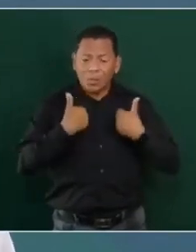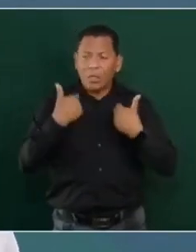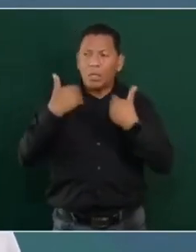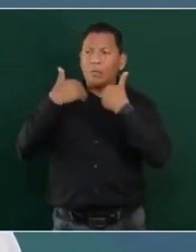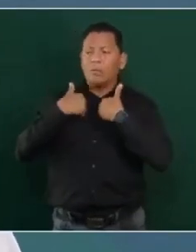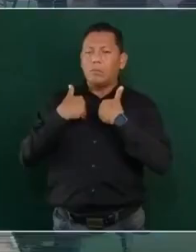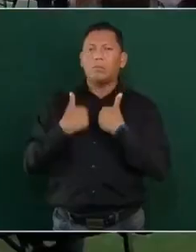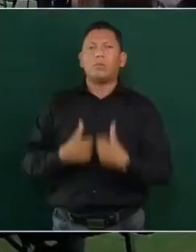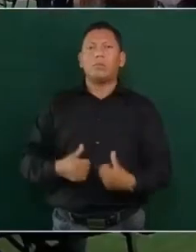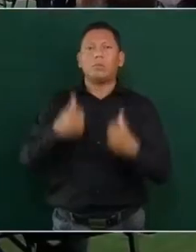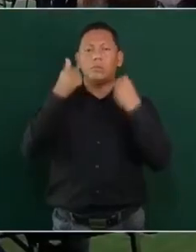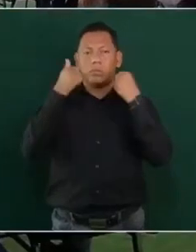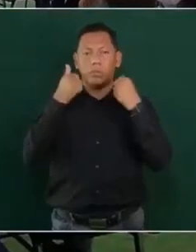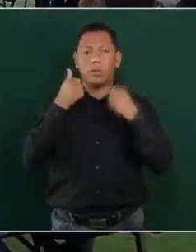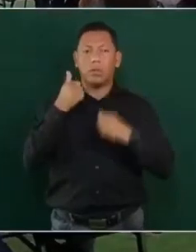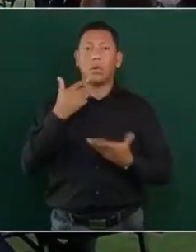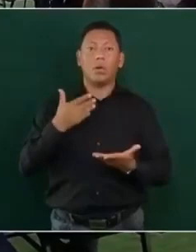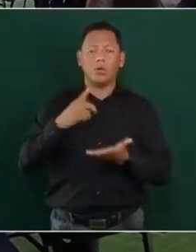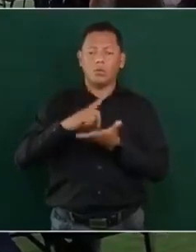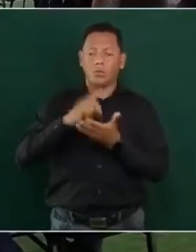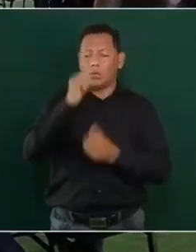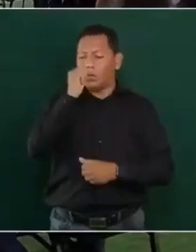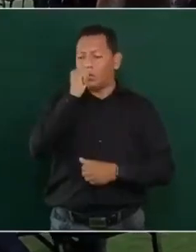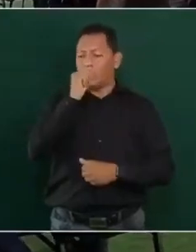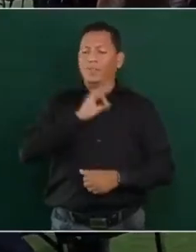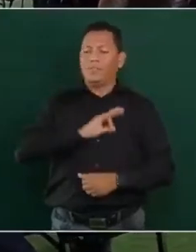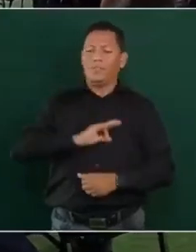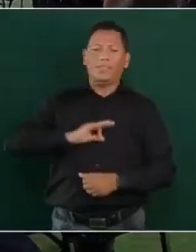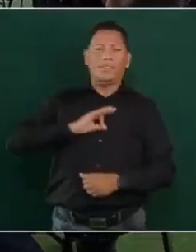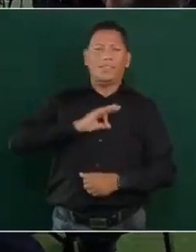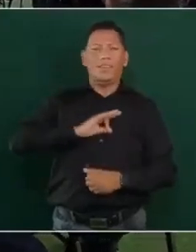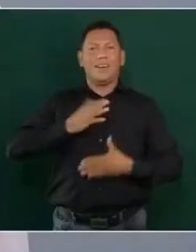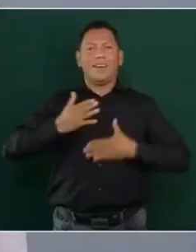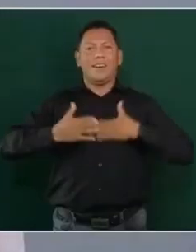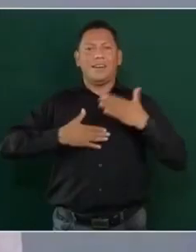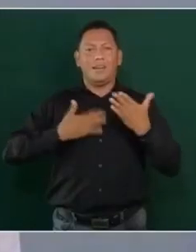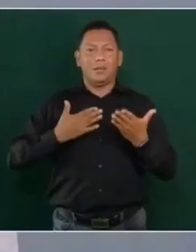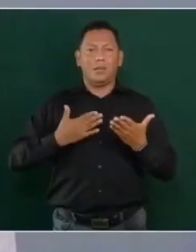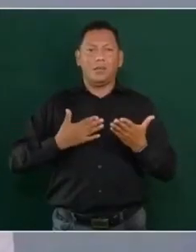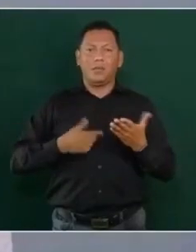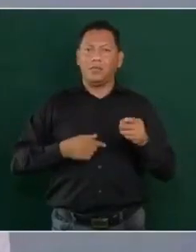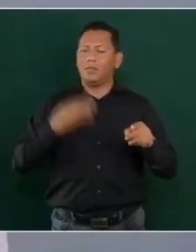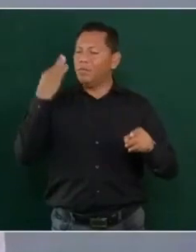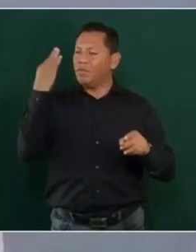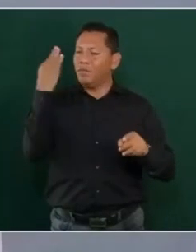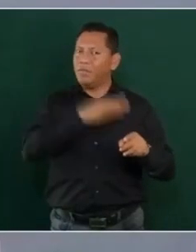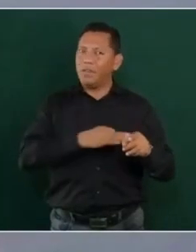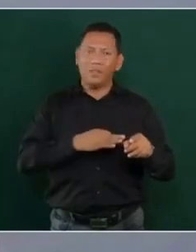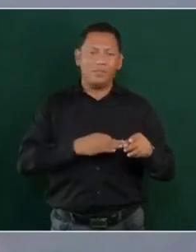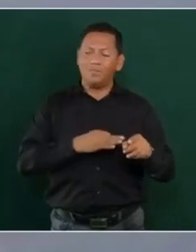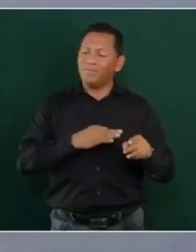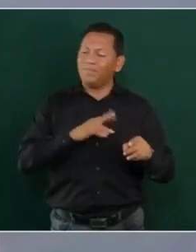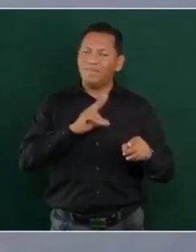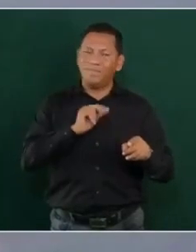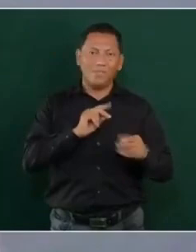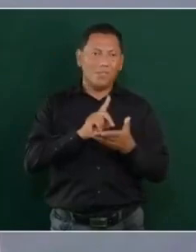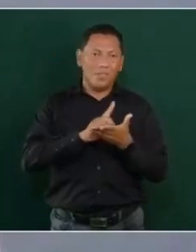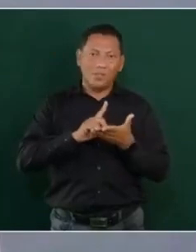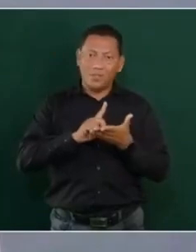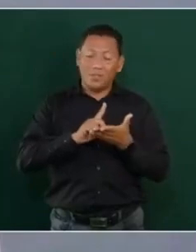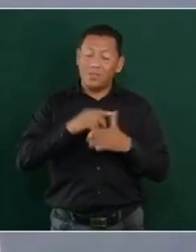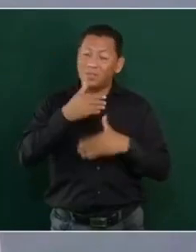a hacer feliz, eso es efímero, las drogas destruyen.